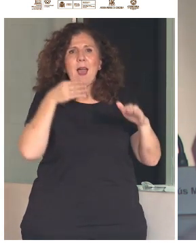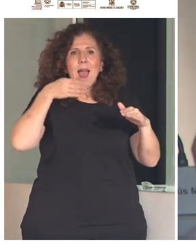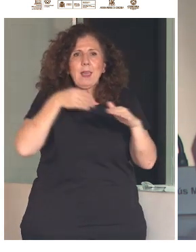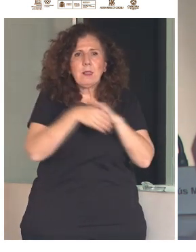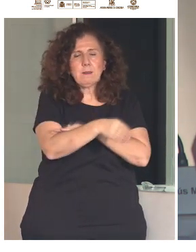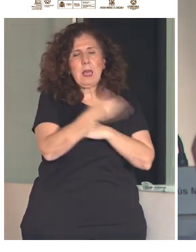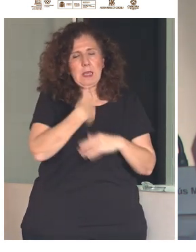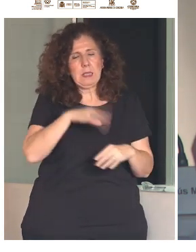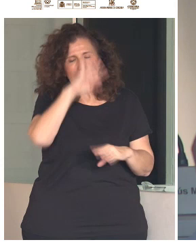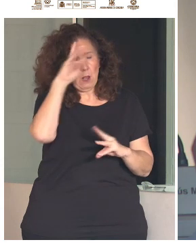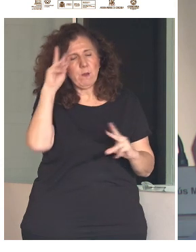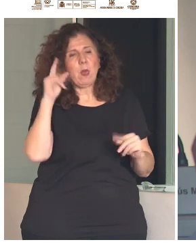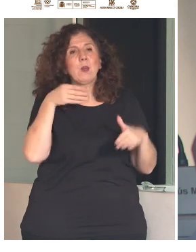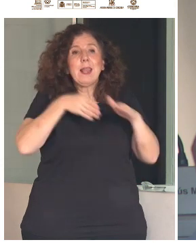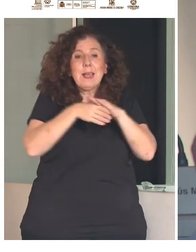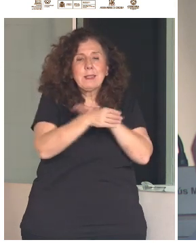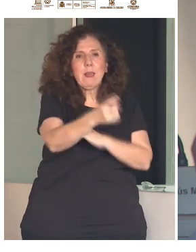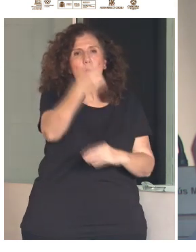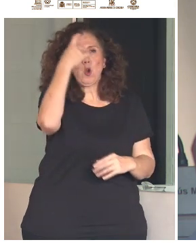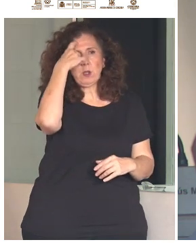olvidada como es la accesibilidad cognitiva.